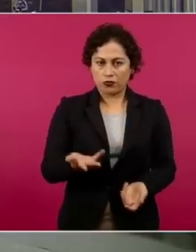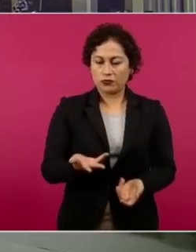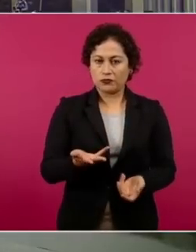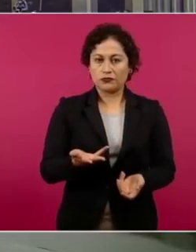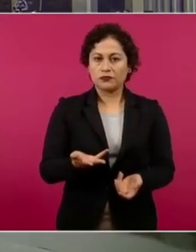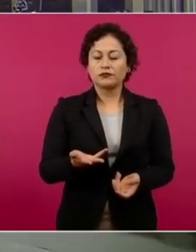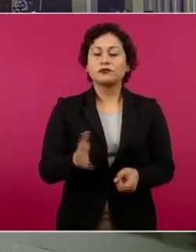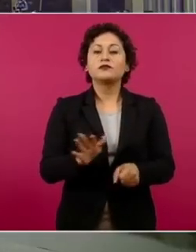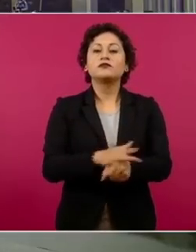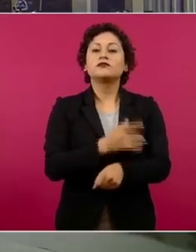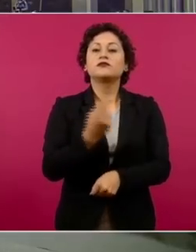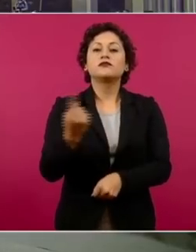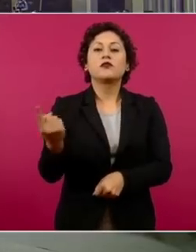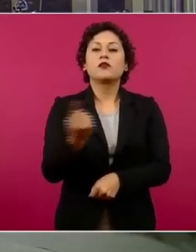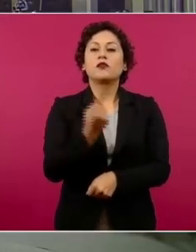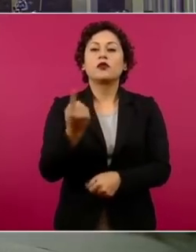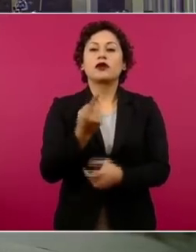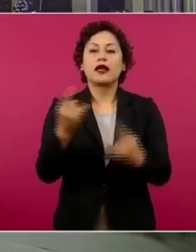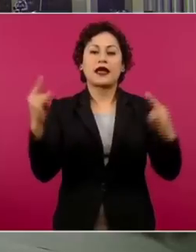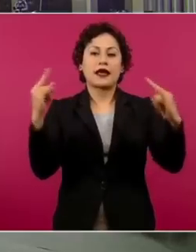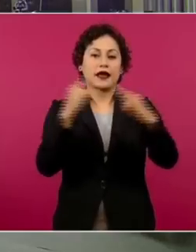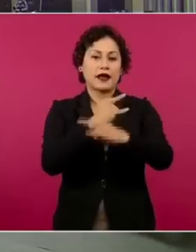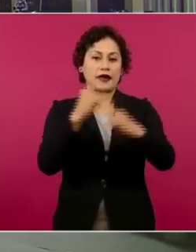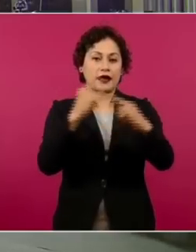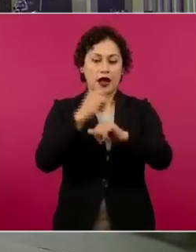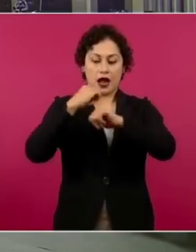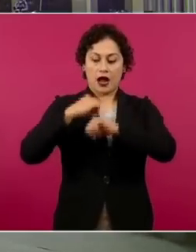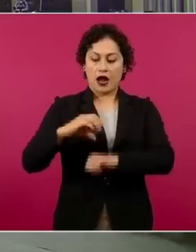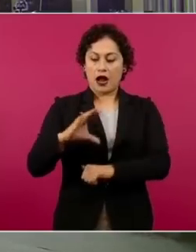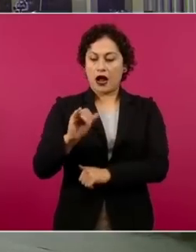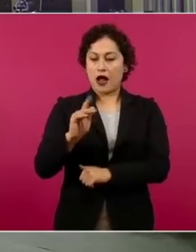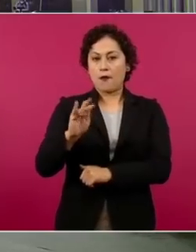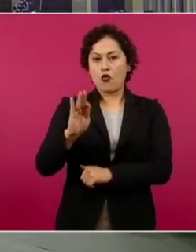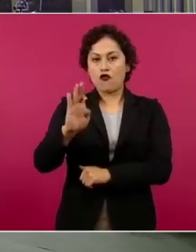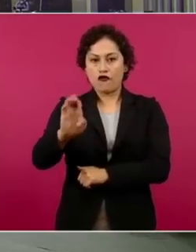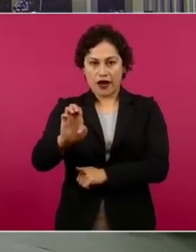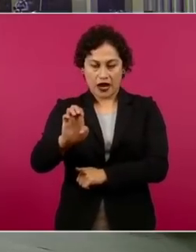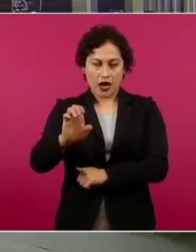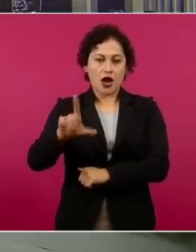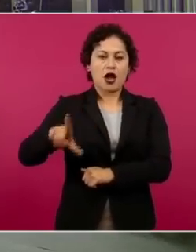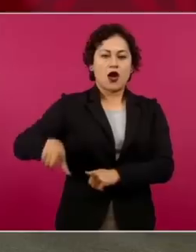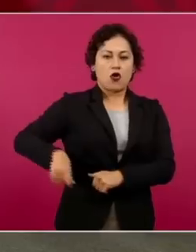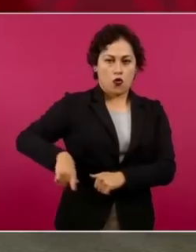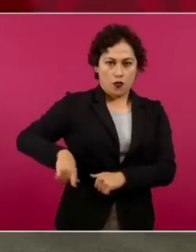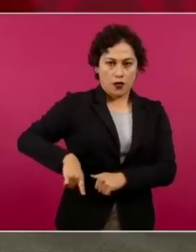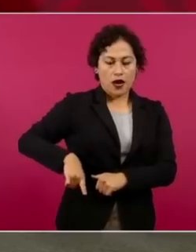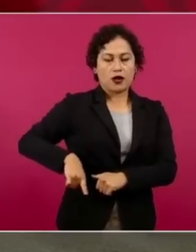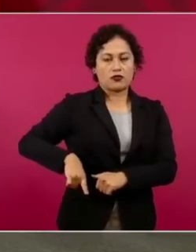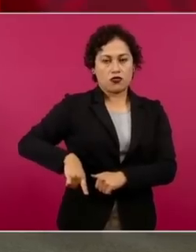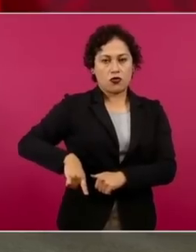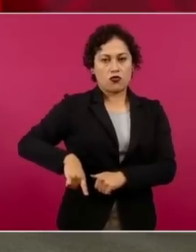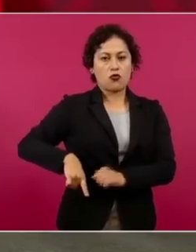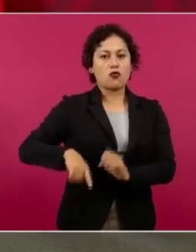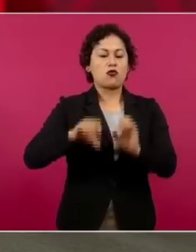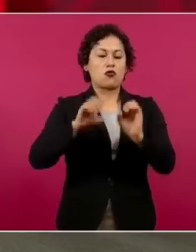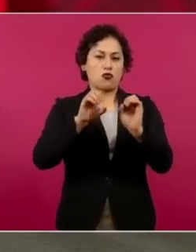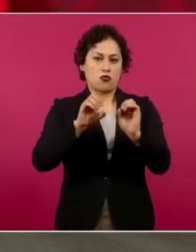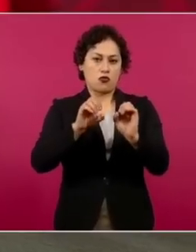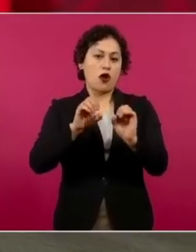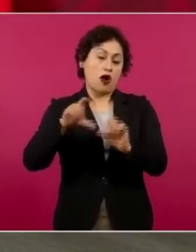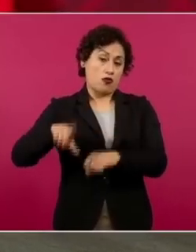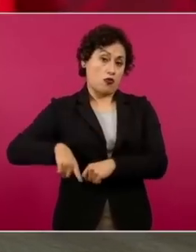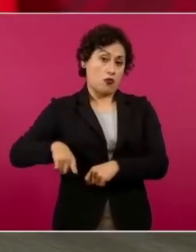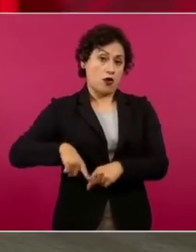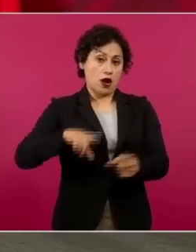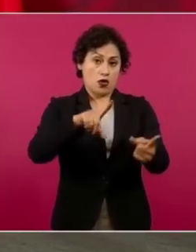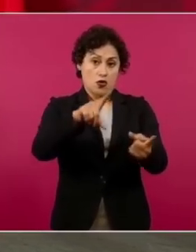carreteras de capufe que tengan que ver con el gobierno y que sea presupuesto público,